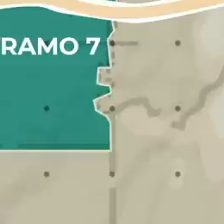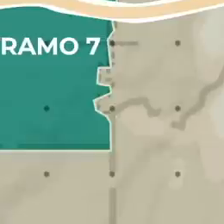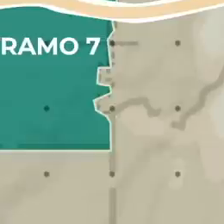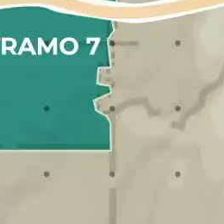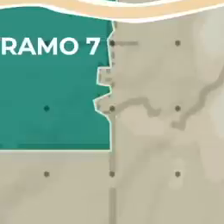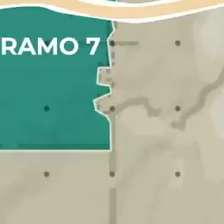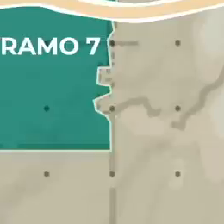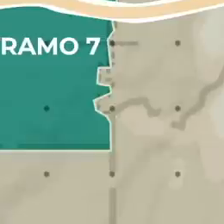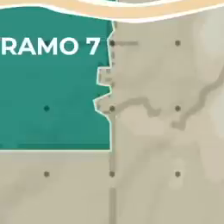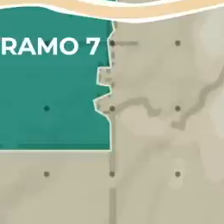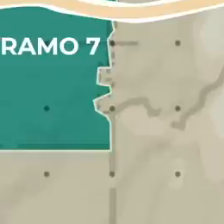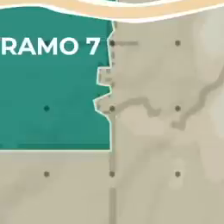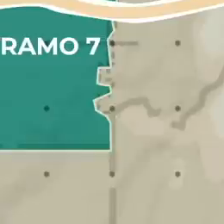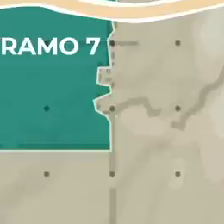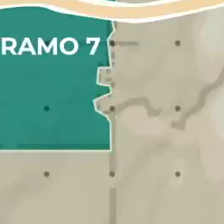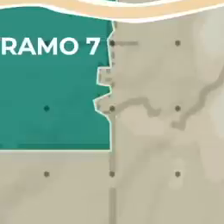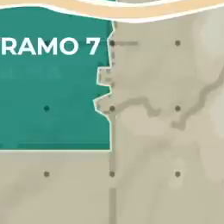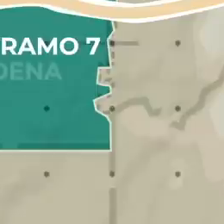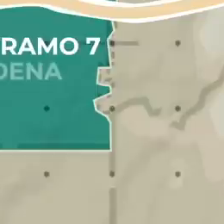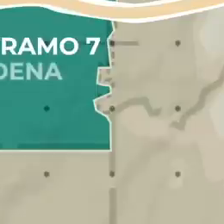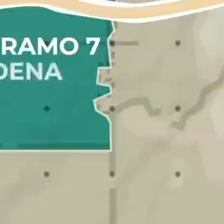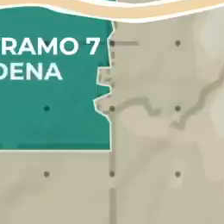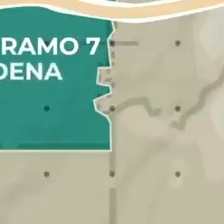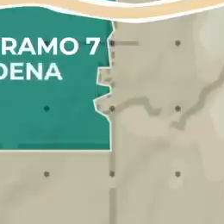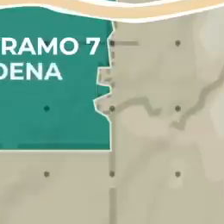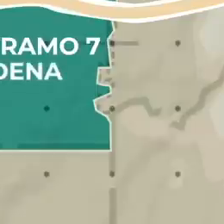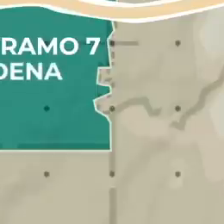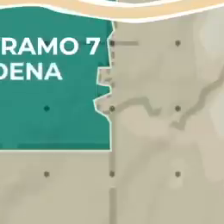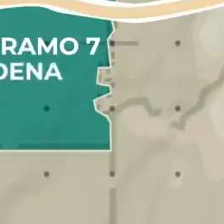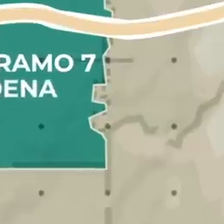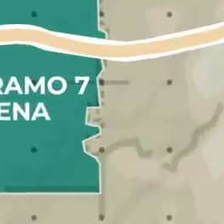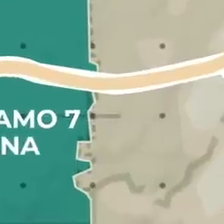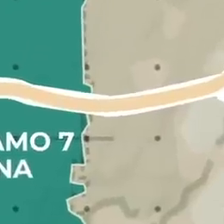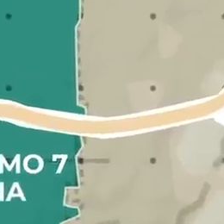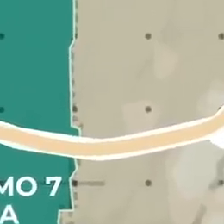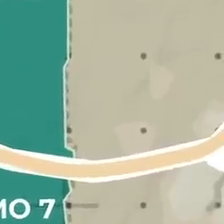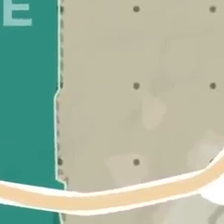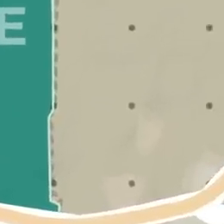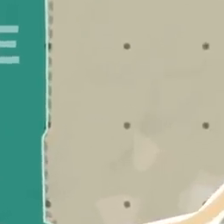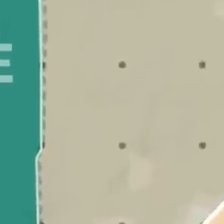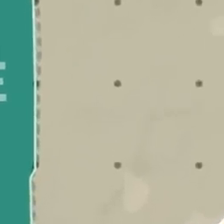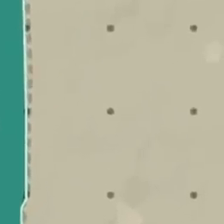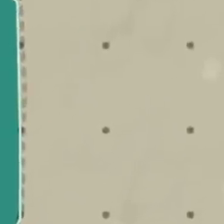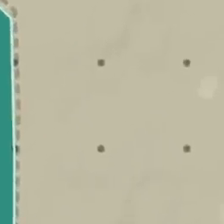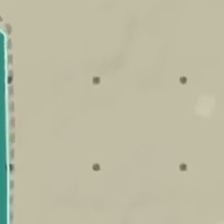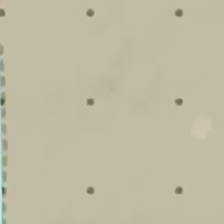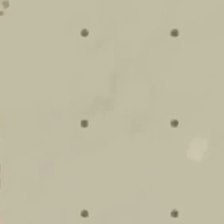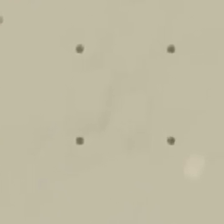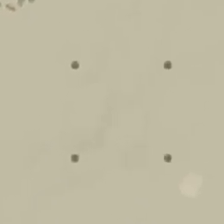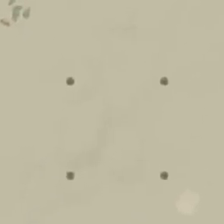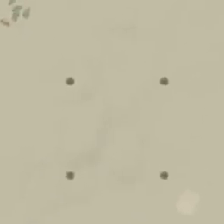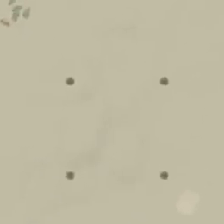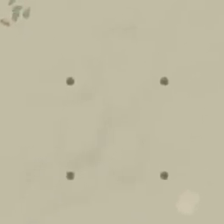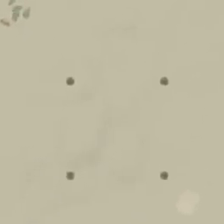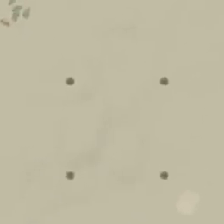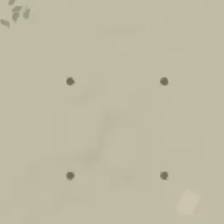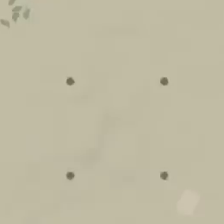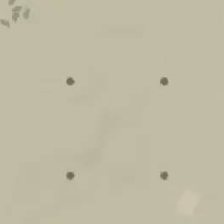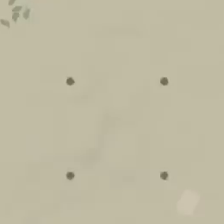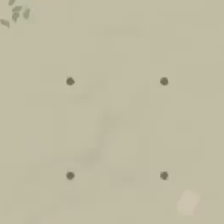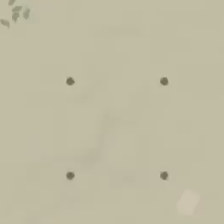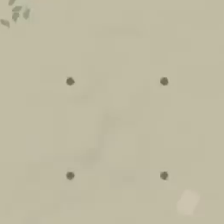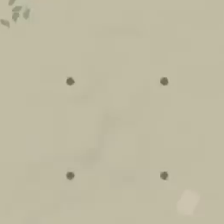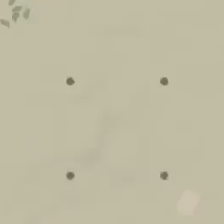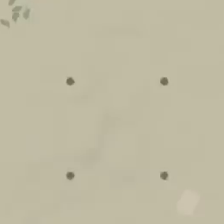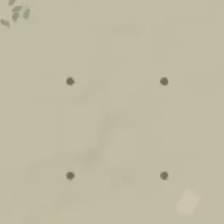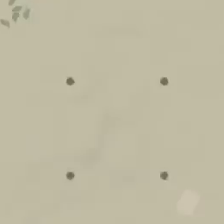uno liderado por Motangil y otro por Grupo Carso. La segunda estación del tramo 2 se encuentra en San Francisco, Campeche.